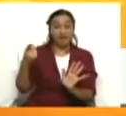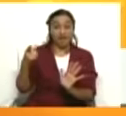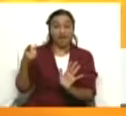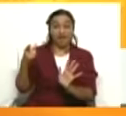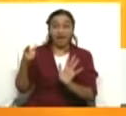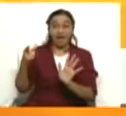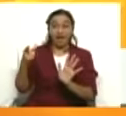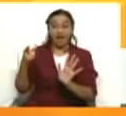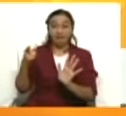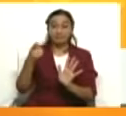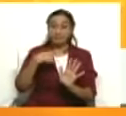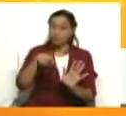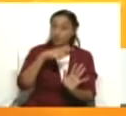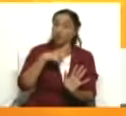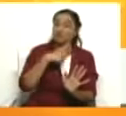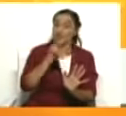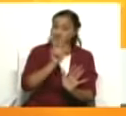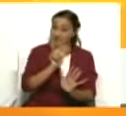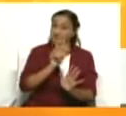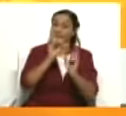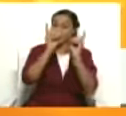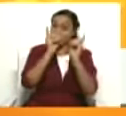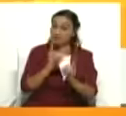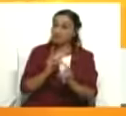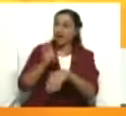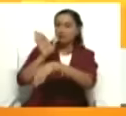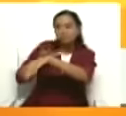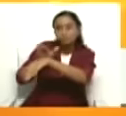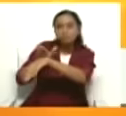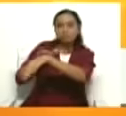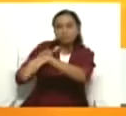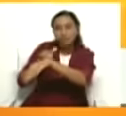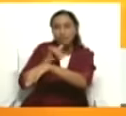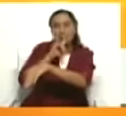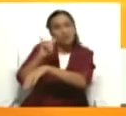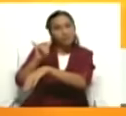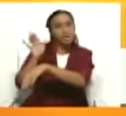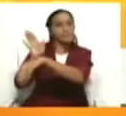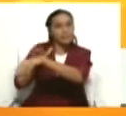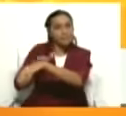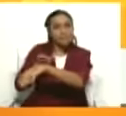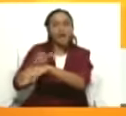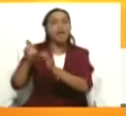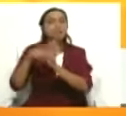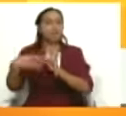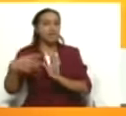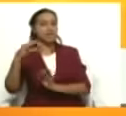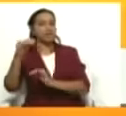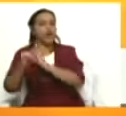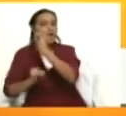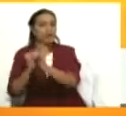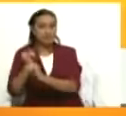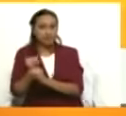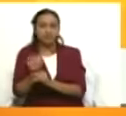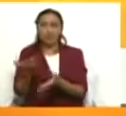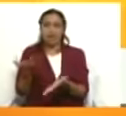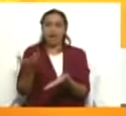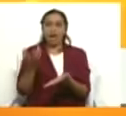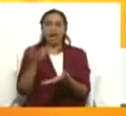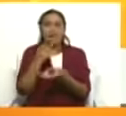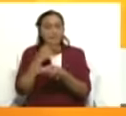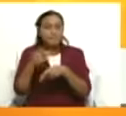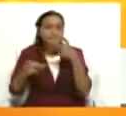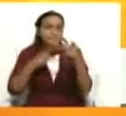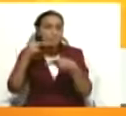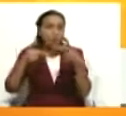venía denunciando, se ha instrumentalizado la justicia internacional de manera política, de forma